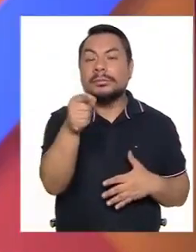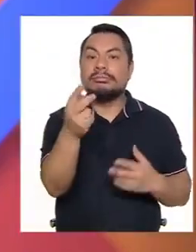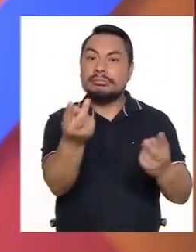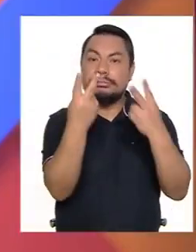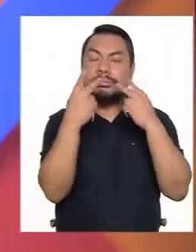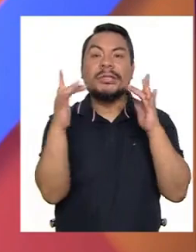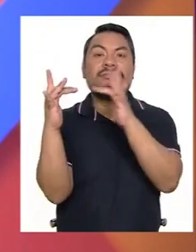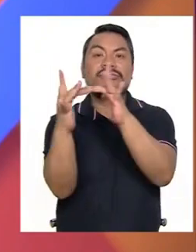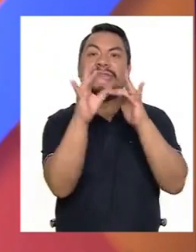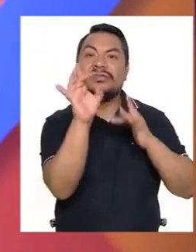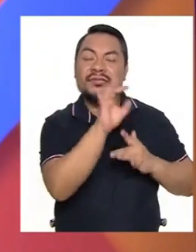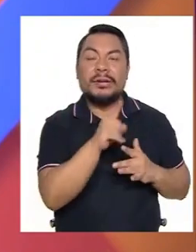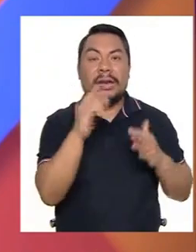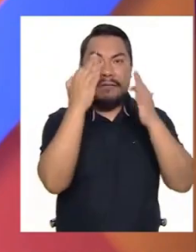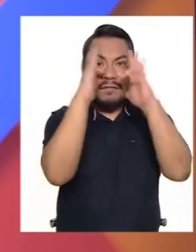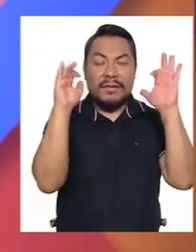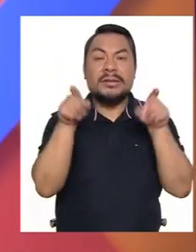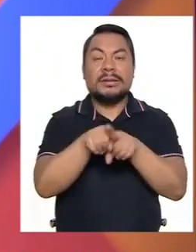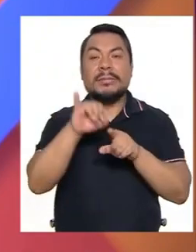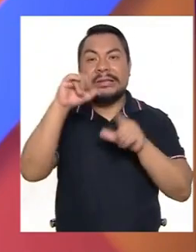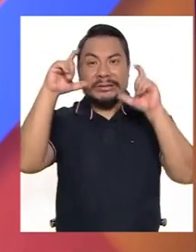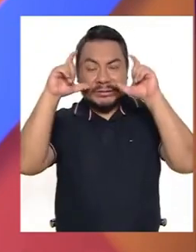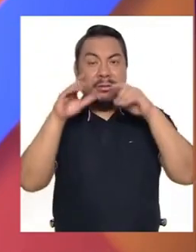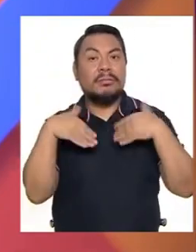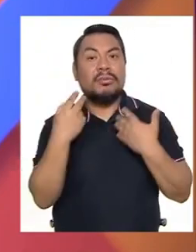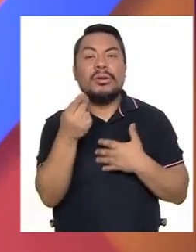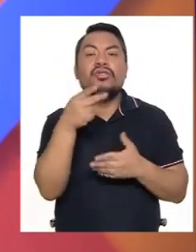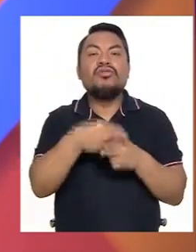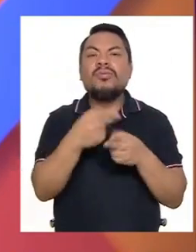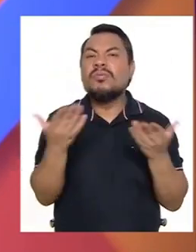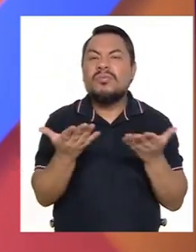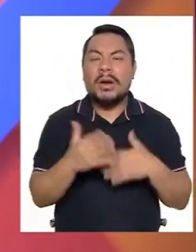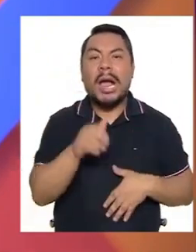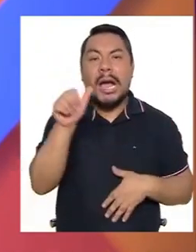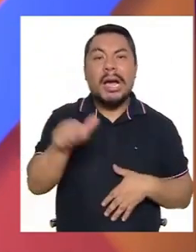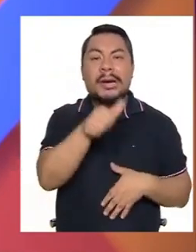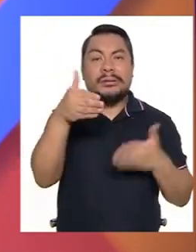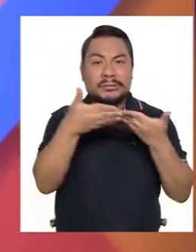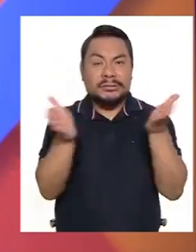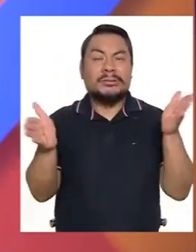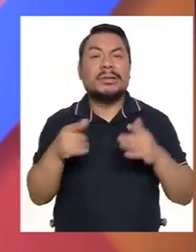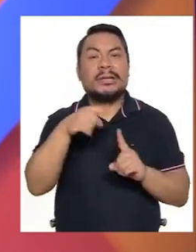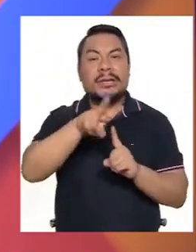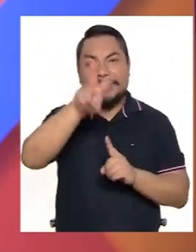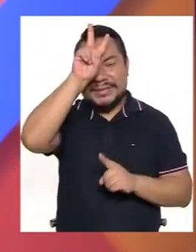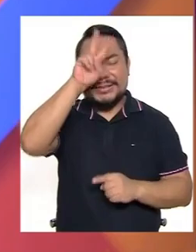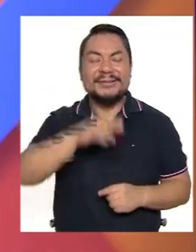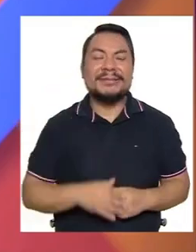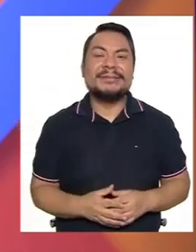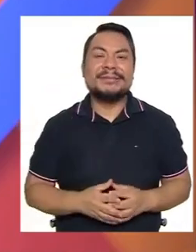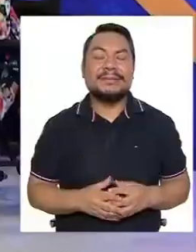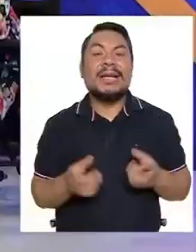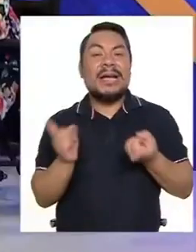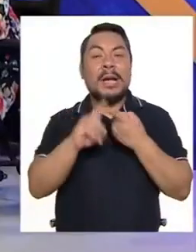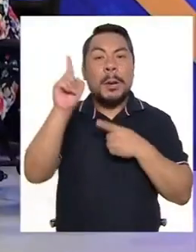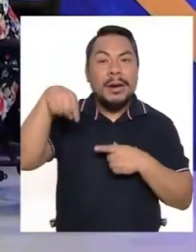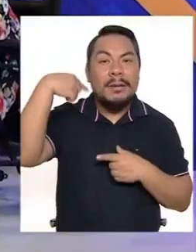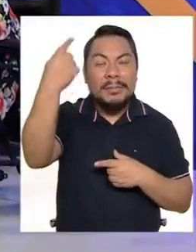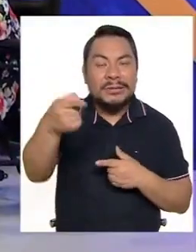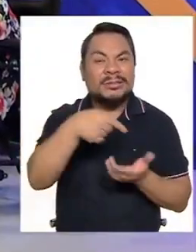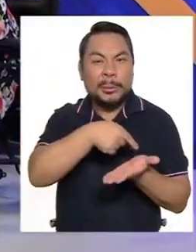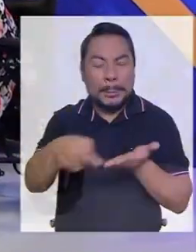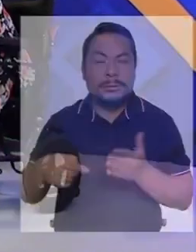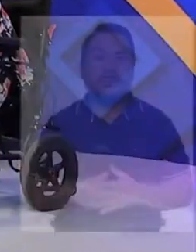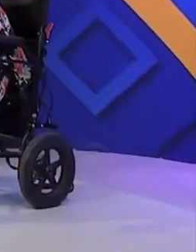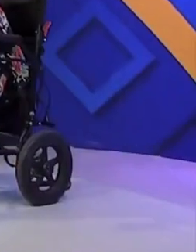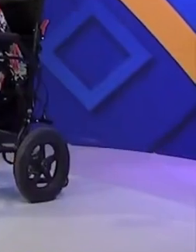olviden de seguirnos en nuestras redes sociales, tanto en Facebook como en Instagram, nos pueden encontrar como arroba sinbarreras TV Perú. Será hasta la